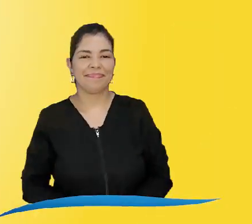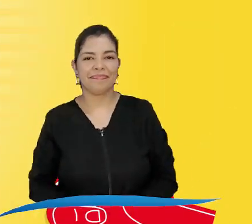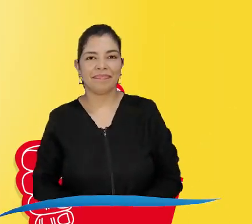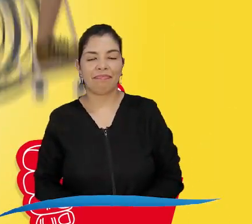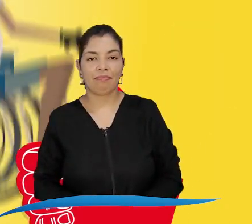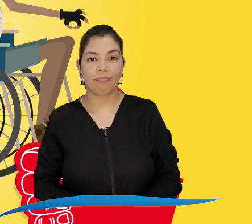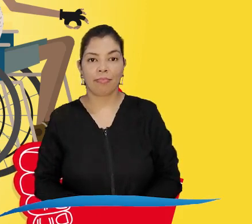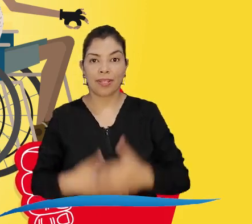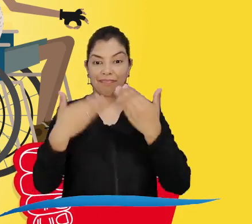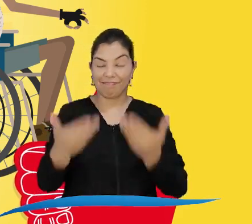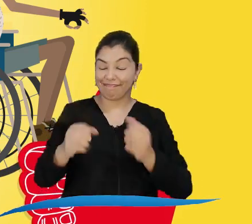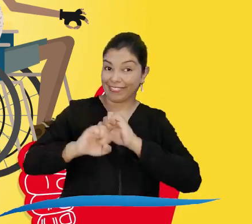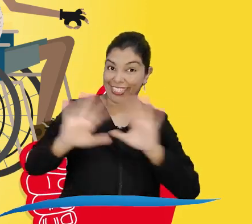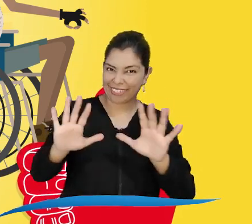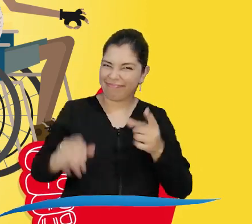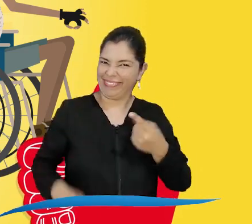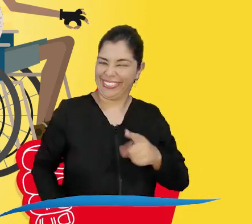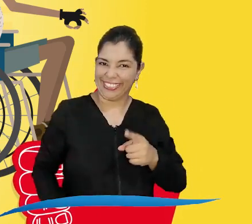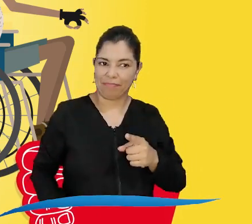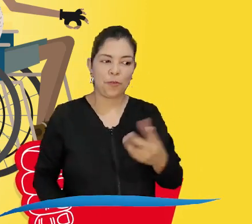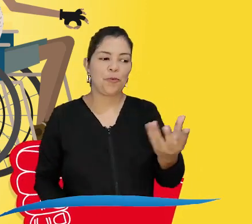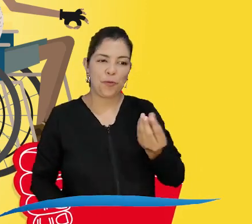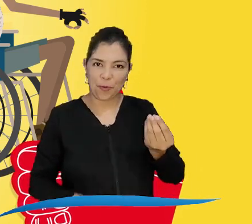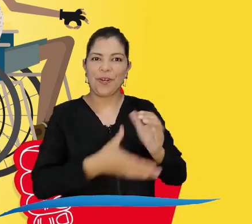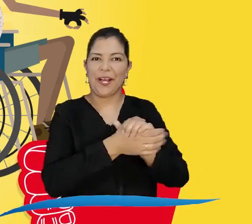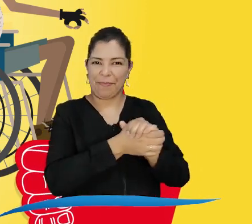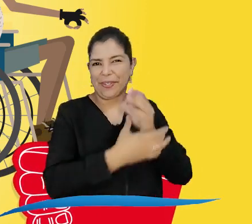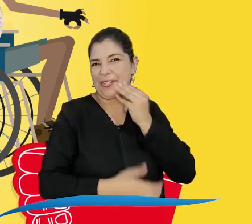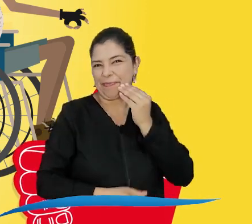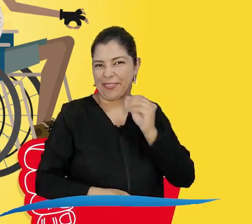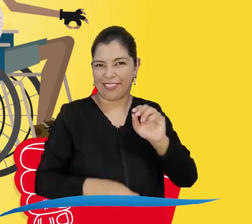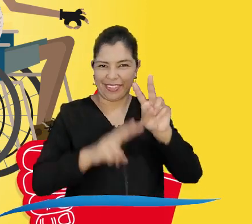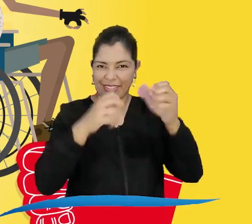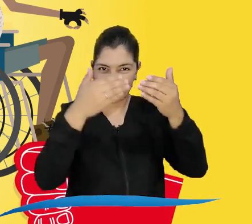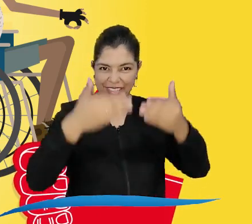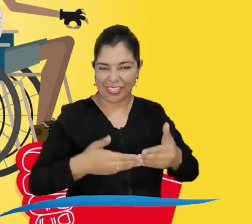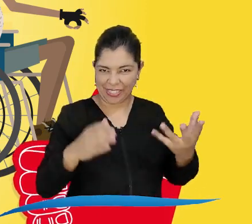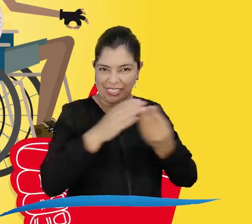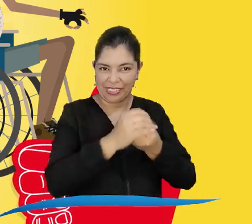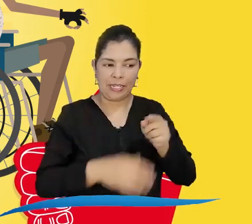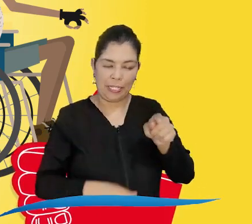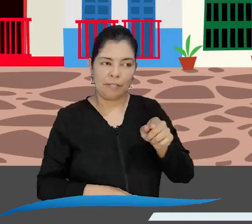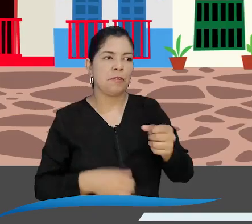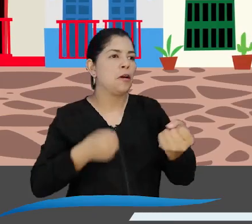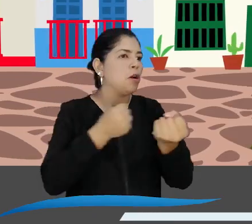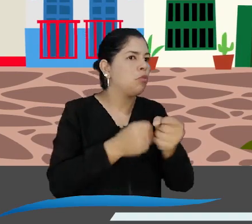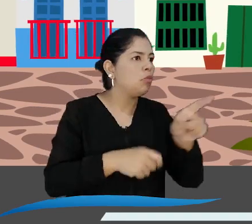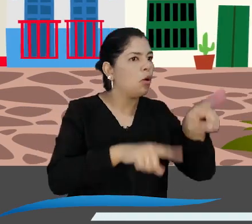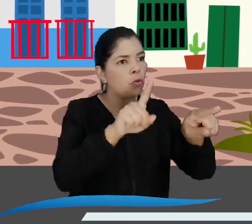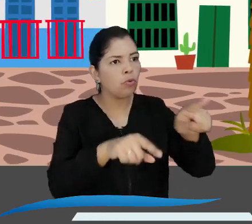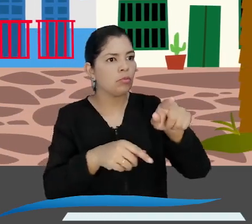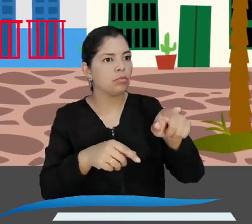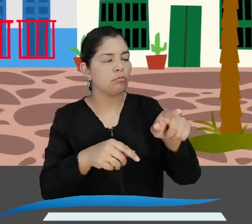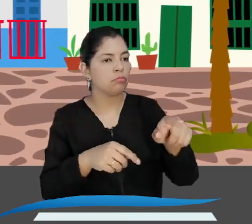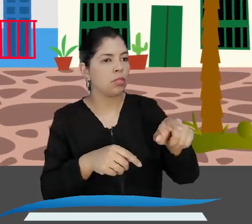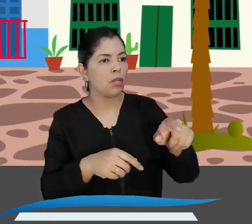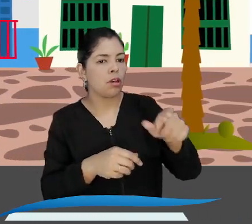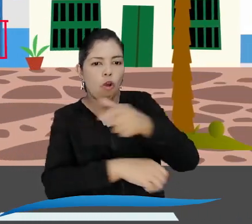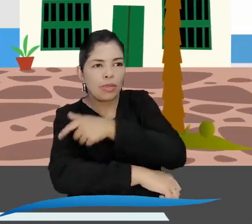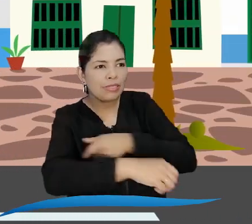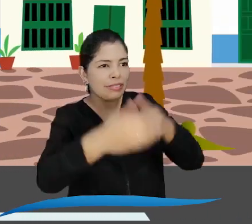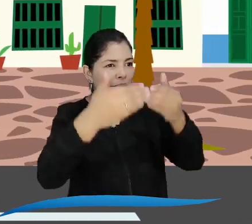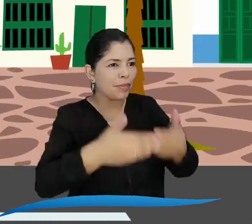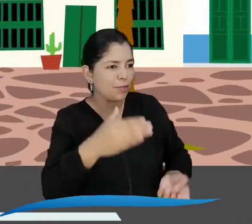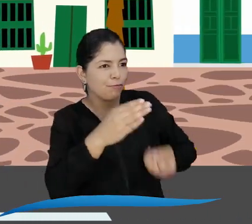Así clarito son las aventuras de un grupo de amigos y expertos en el tema de discapacidad e inclusión, que viaja apoyando a aquellos que